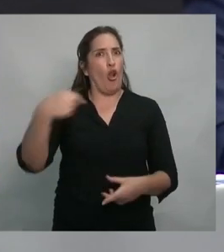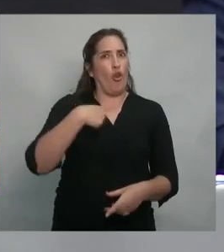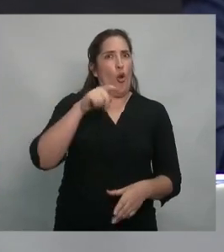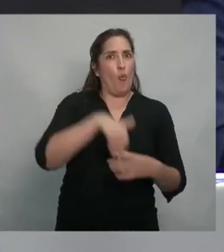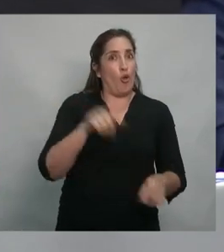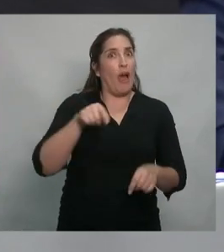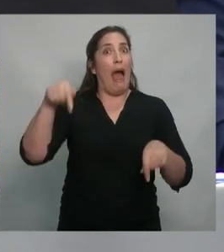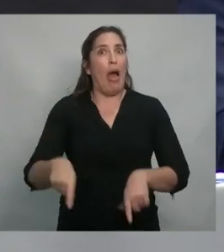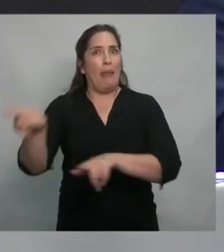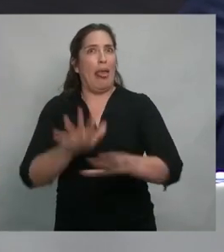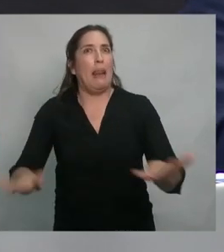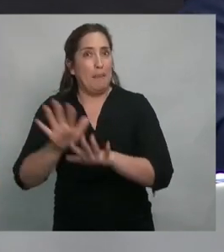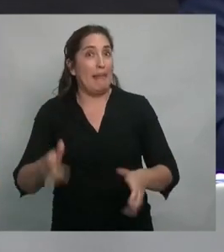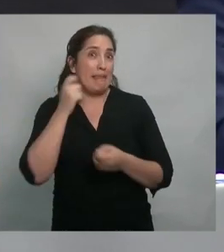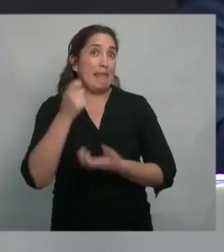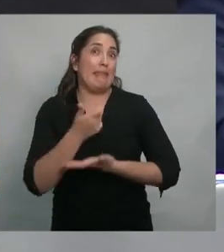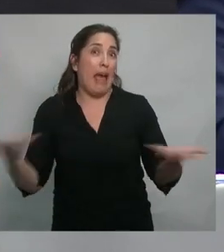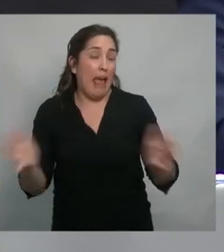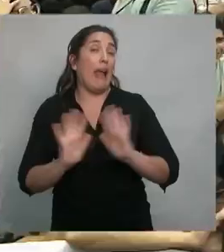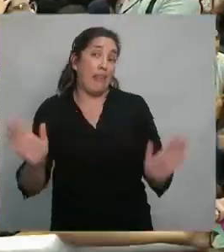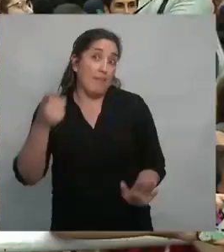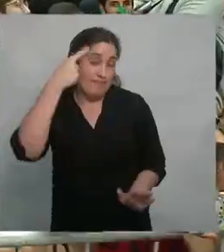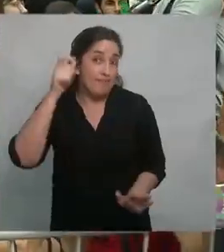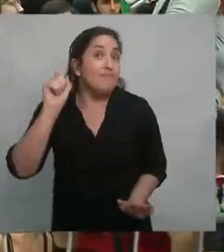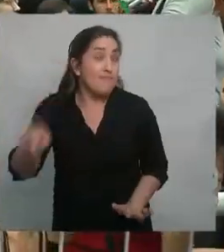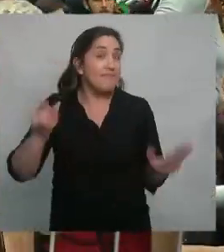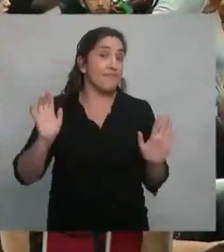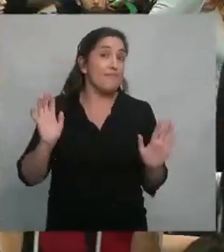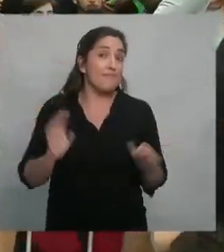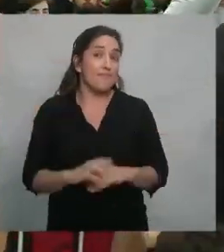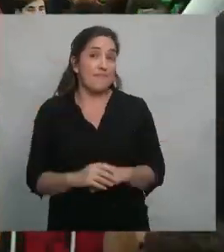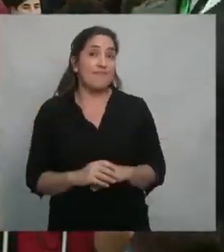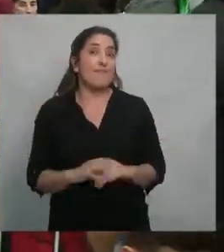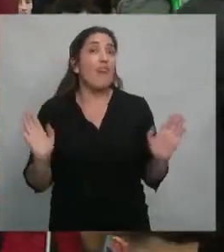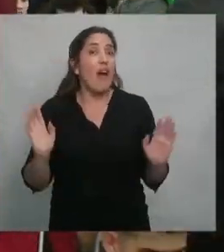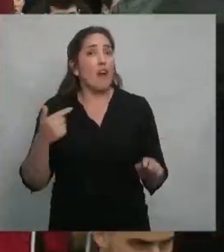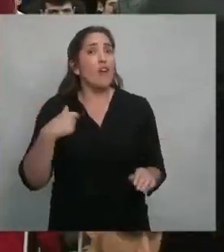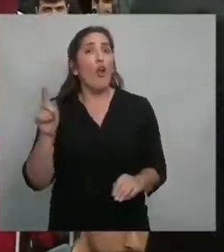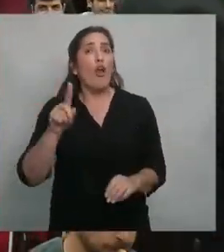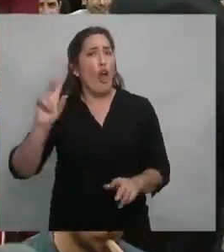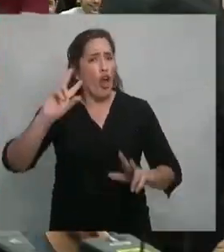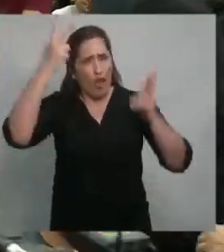estaban arrepentidos, tarde, piaste. Pero no importa, no hay que enojarse con nadie.